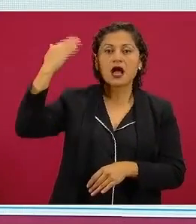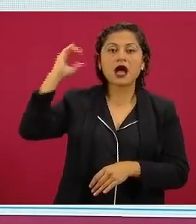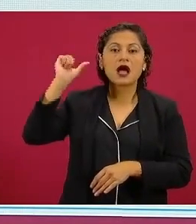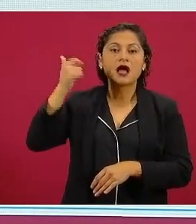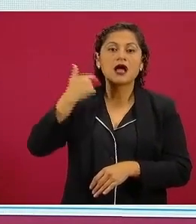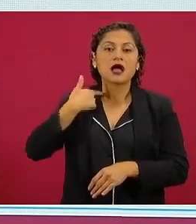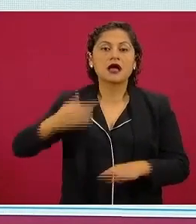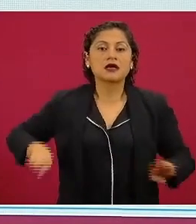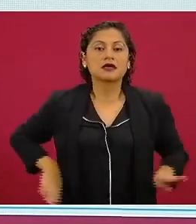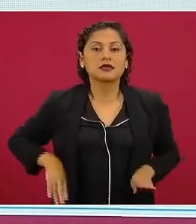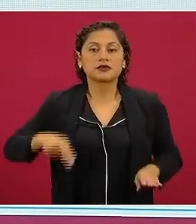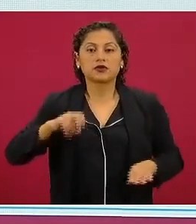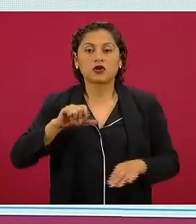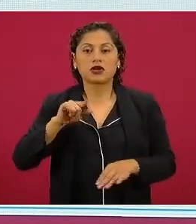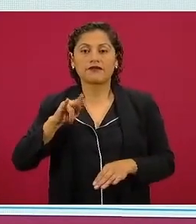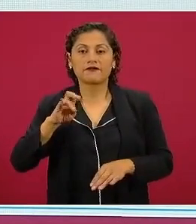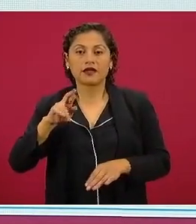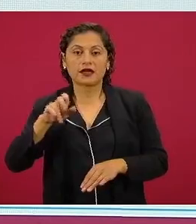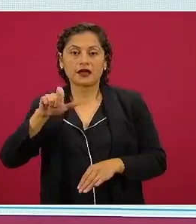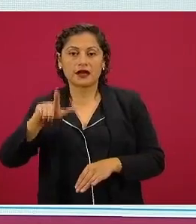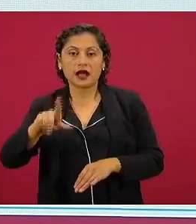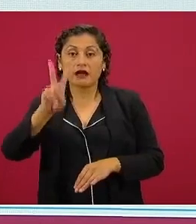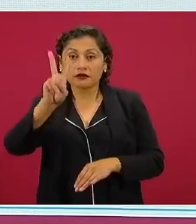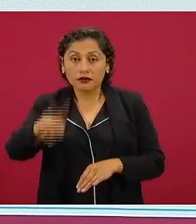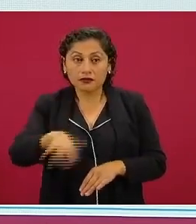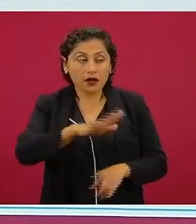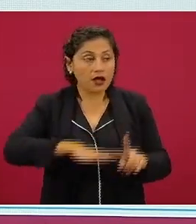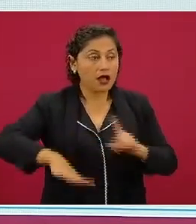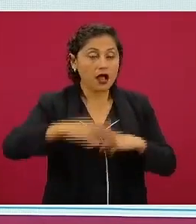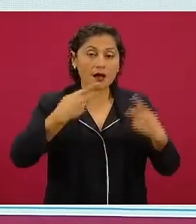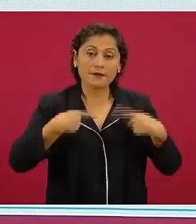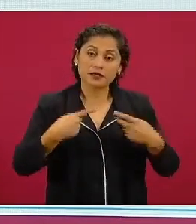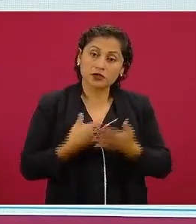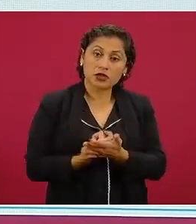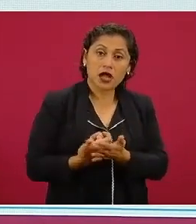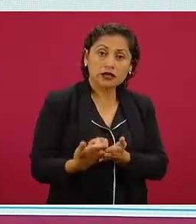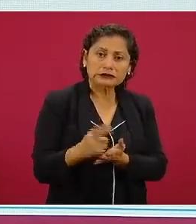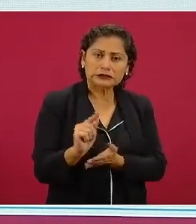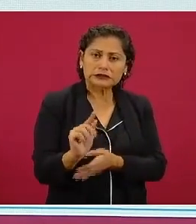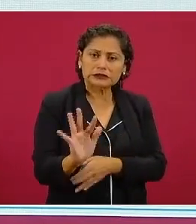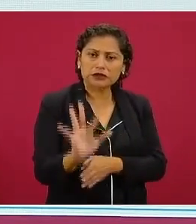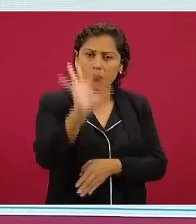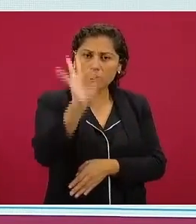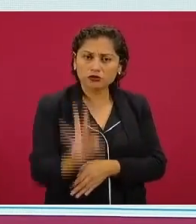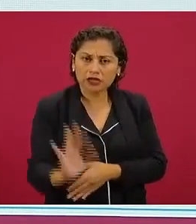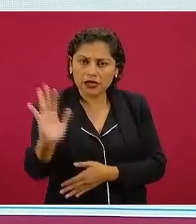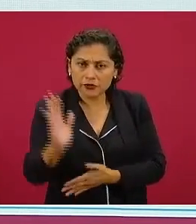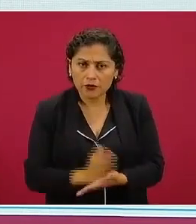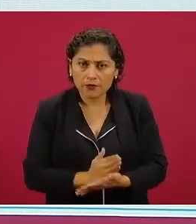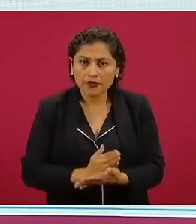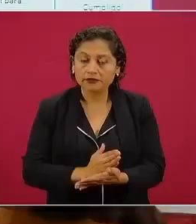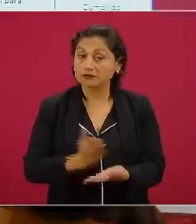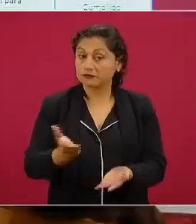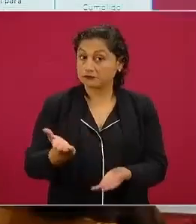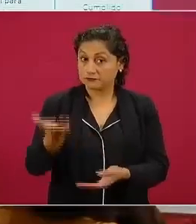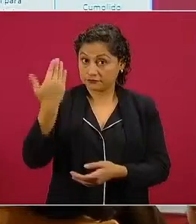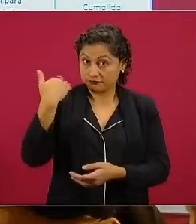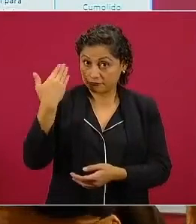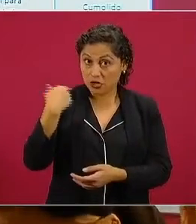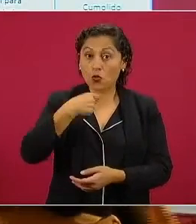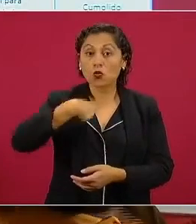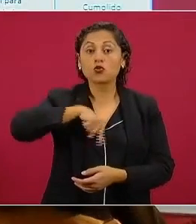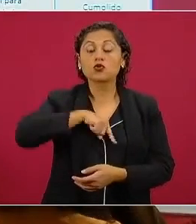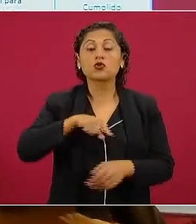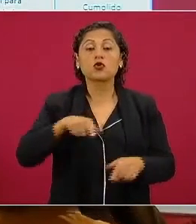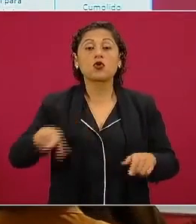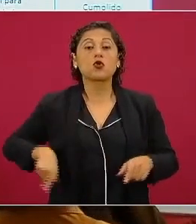se perdió el 75 por ciento del poder adquisitivo del salario ¿cuánto fue el primer aumento en nuestro gobierno?